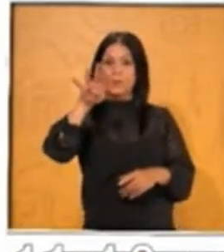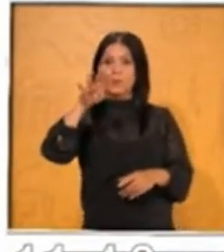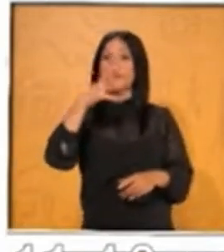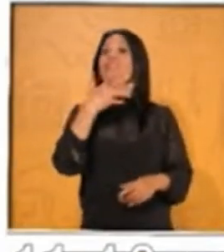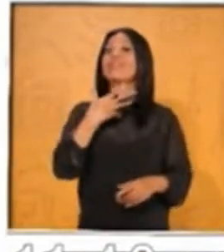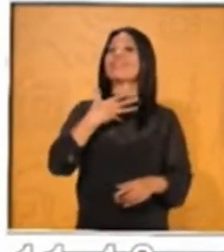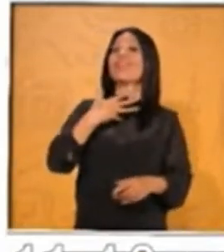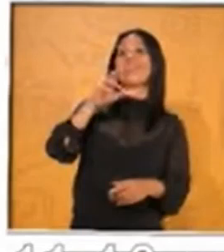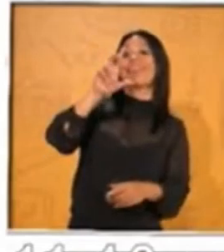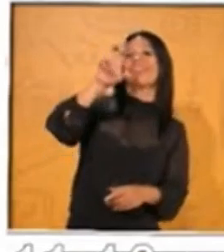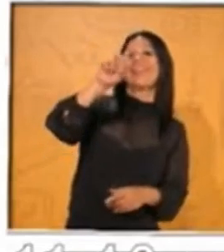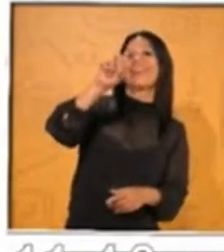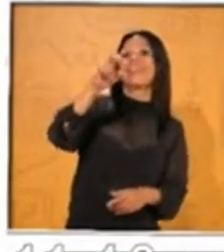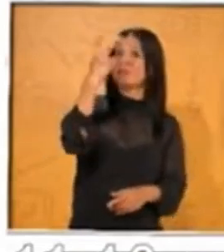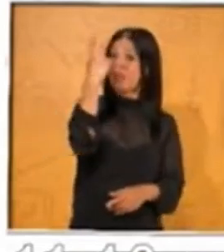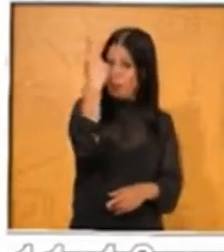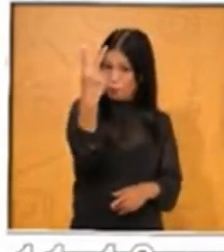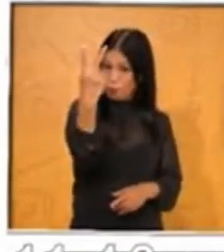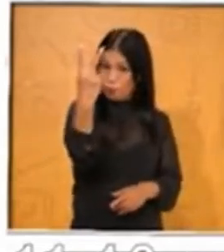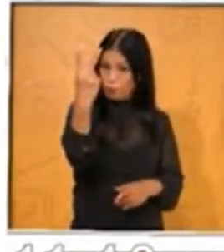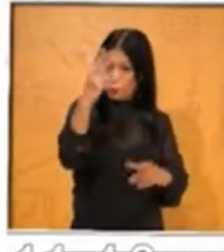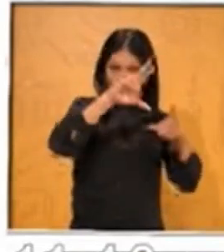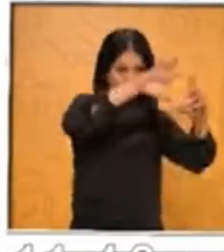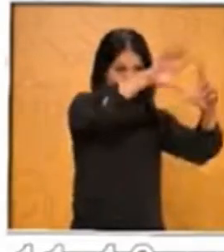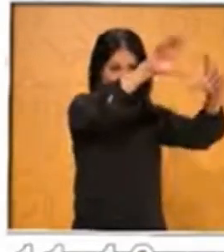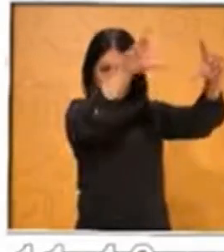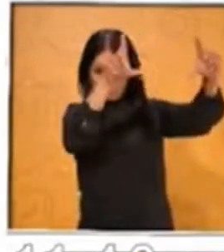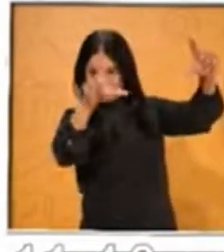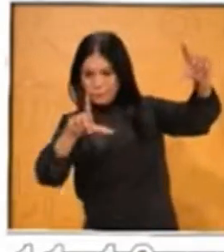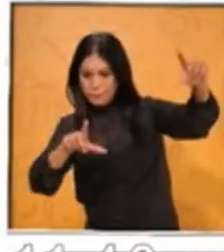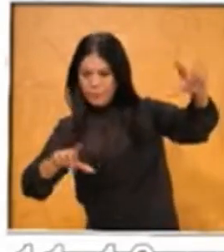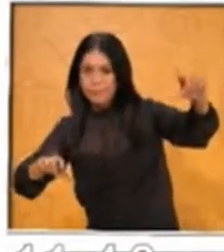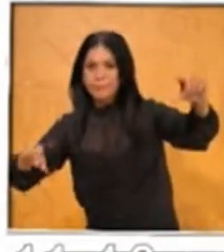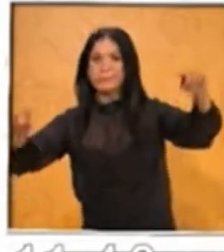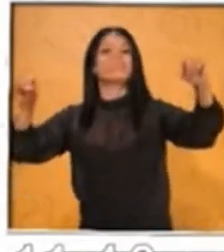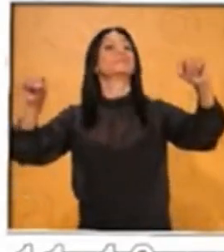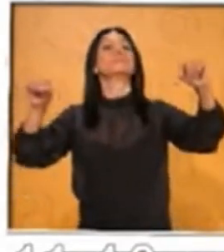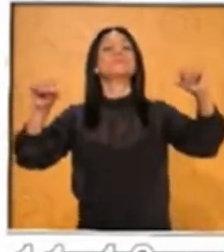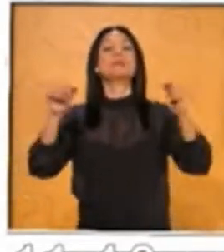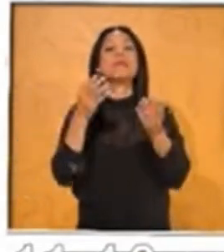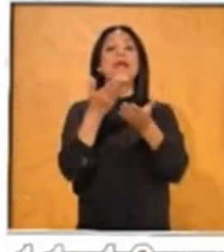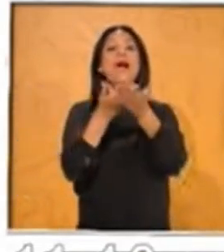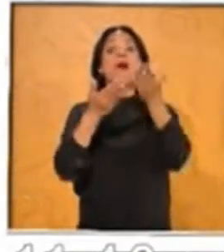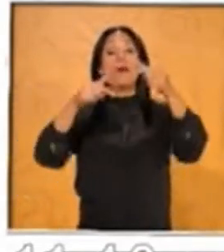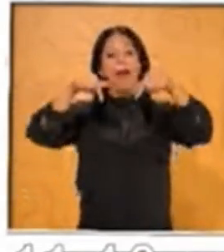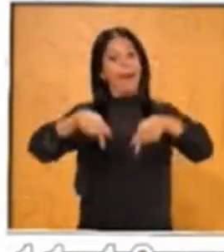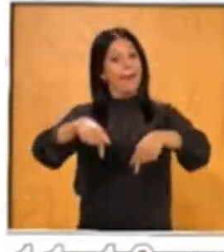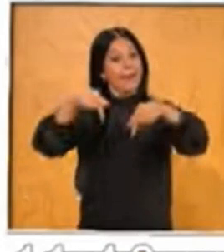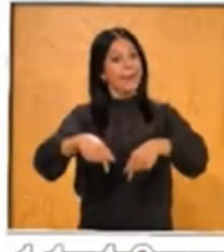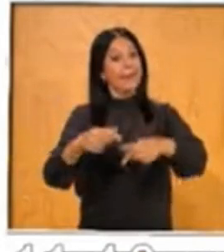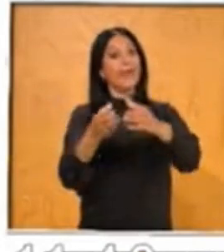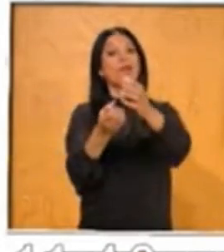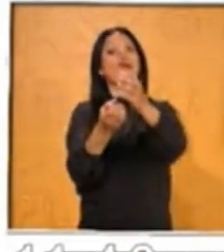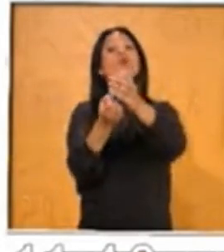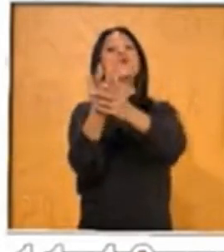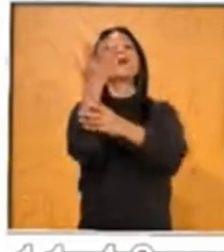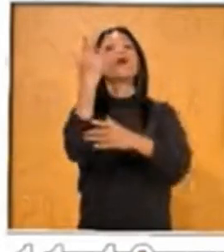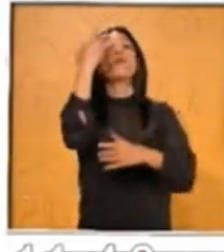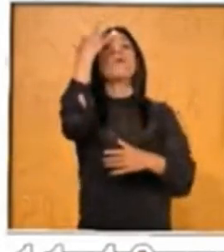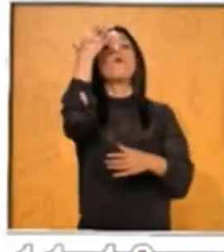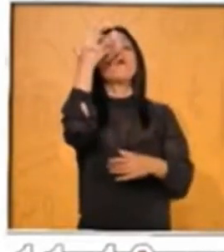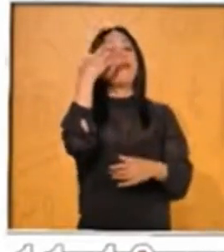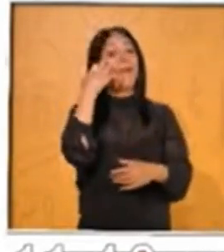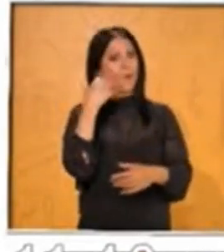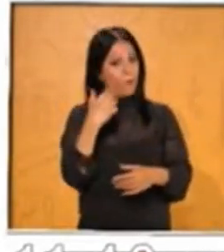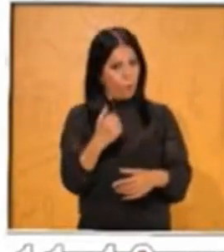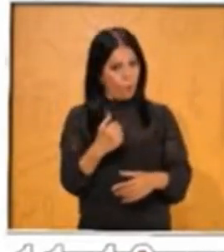Ahora nos vamos desde lo general a lo particular. Sigue el turno de nuestra entidad. Los niños que están